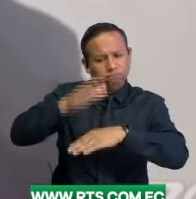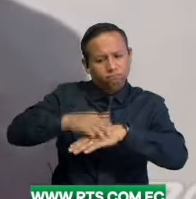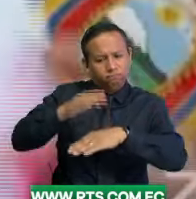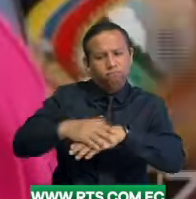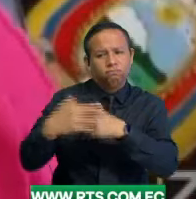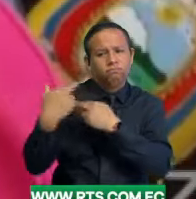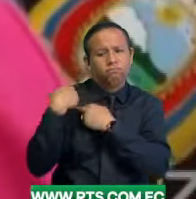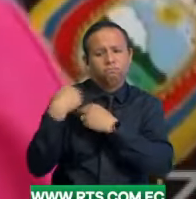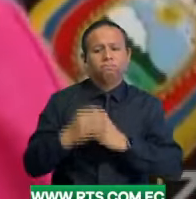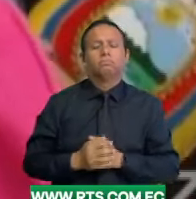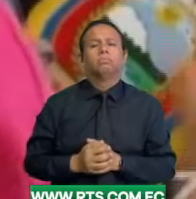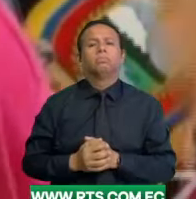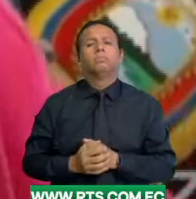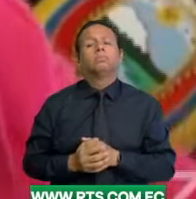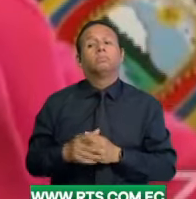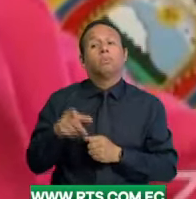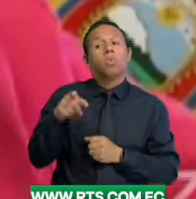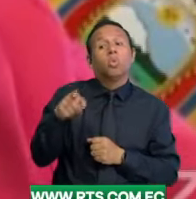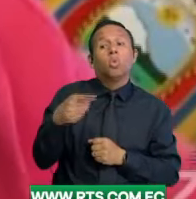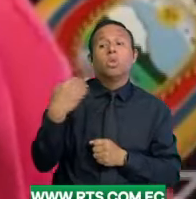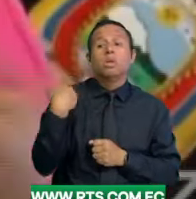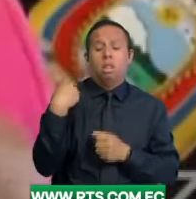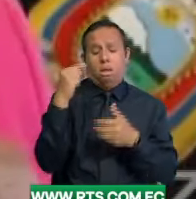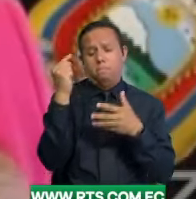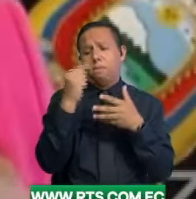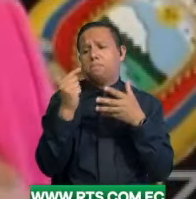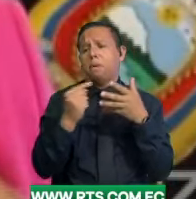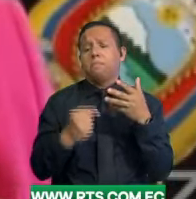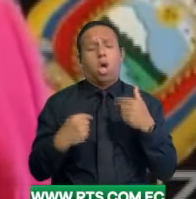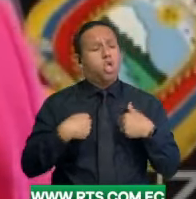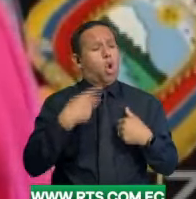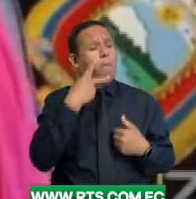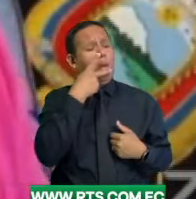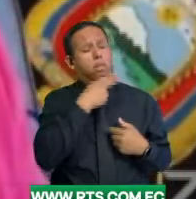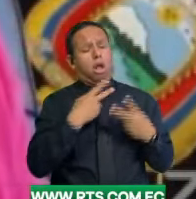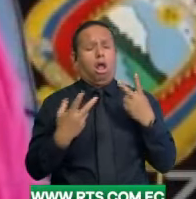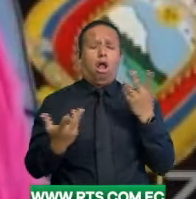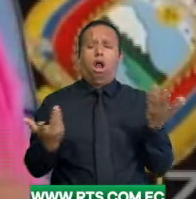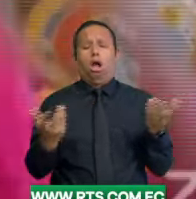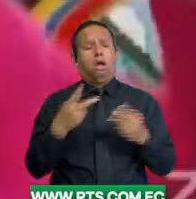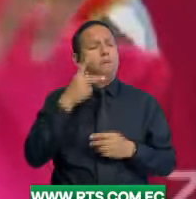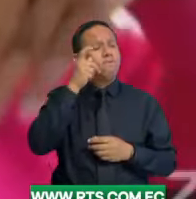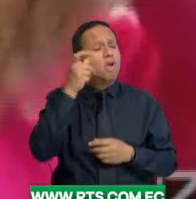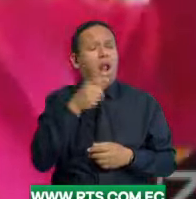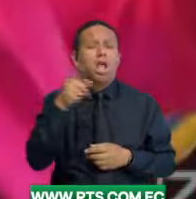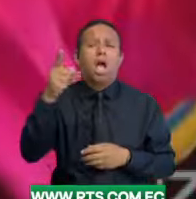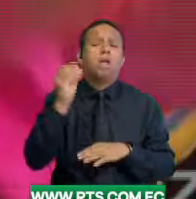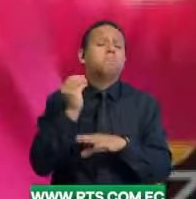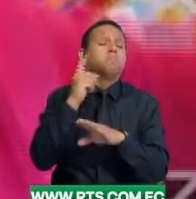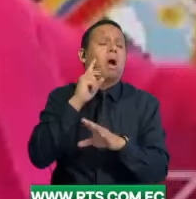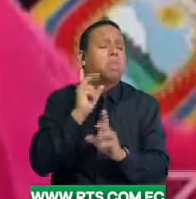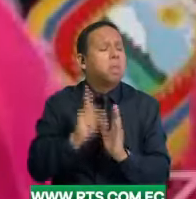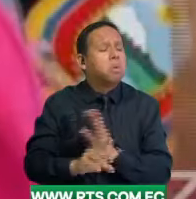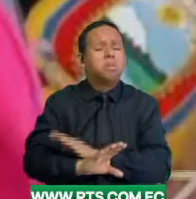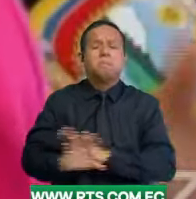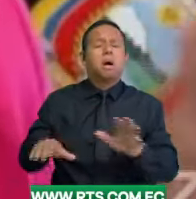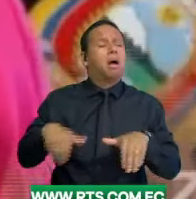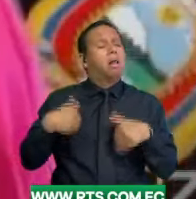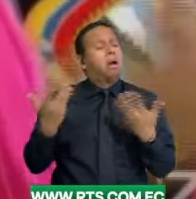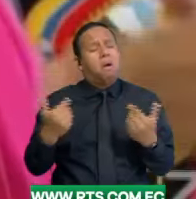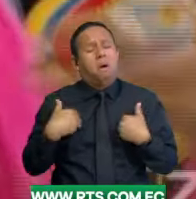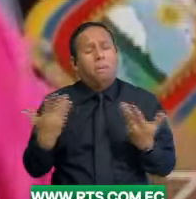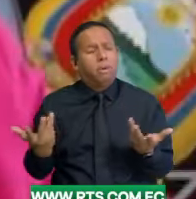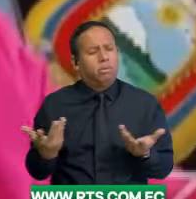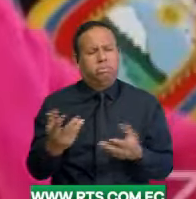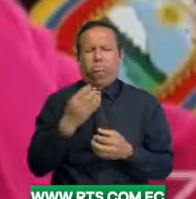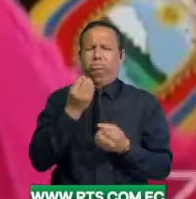política. Tiene las cifras y usted dice, no, eso es mentira, las mías son las reales, las de la Fiscalía son solamente denuncias y obviamente